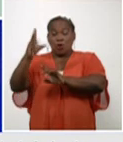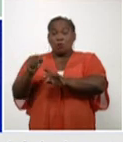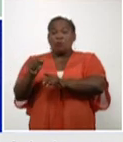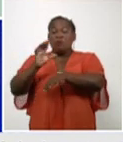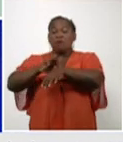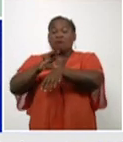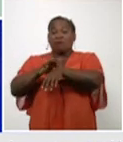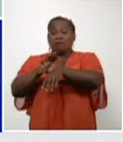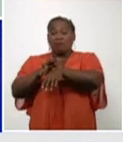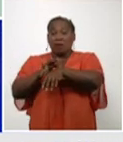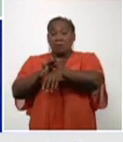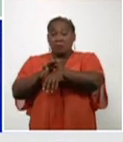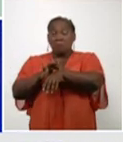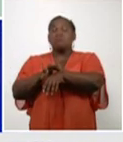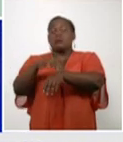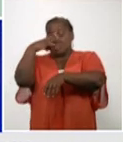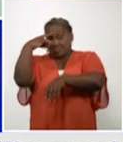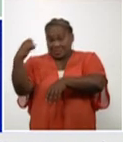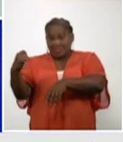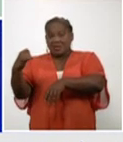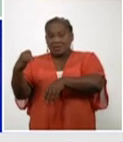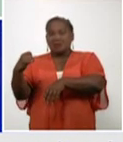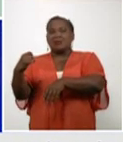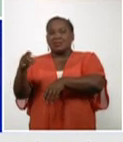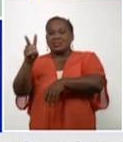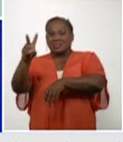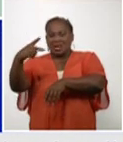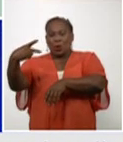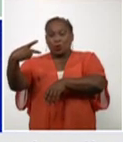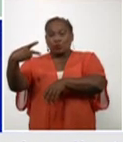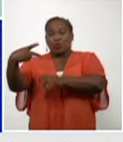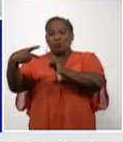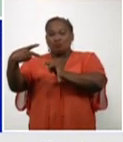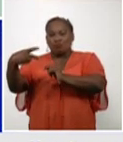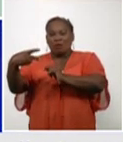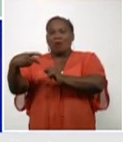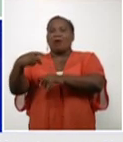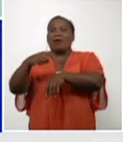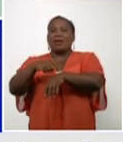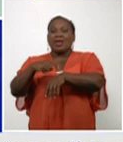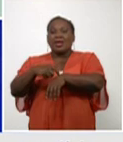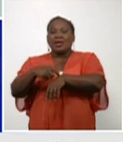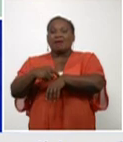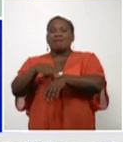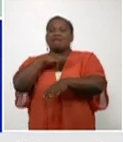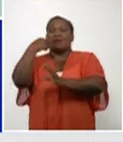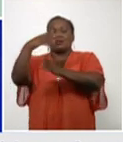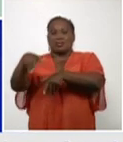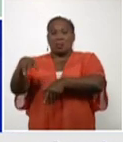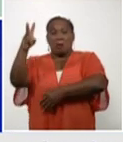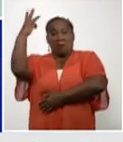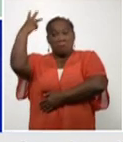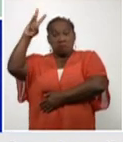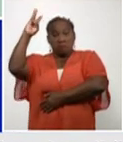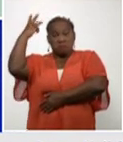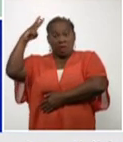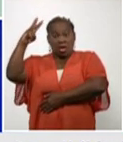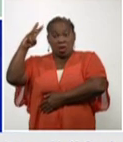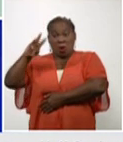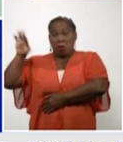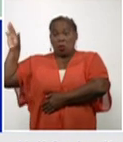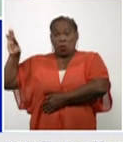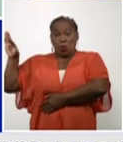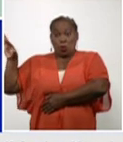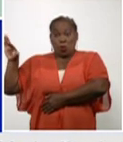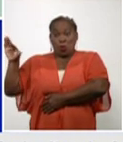sin embargo, en cuanto al número de fallecidos, sí está. México, que no aparece entre los países con mayor